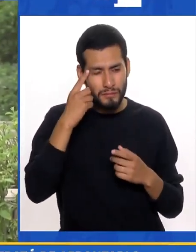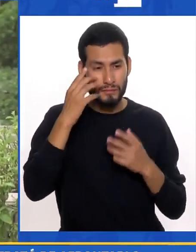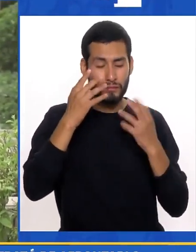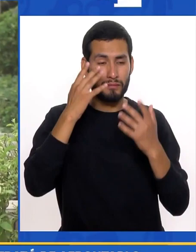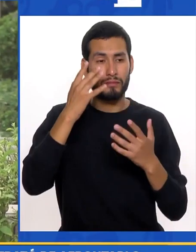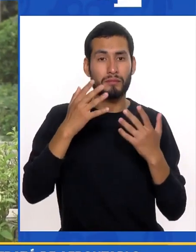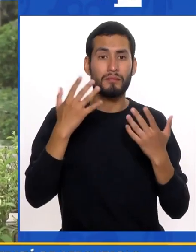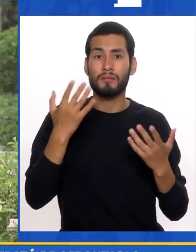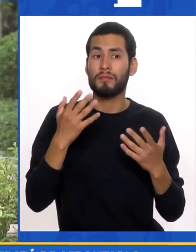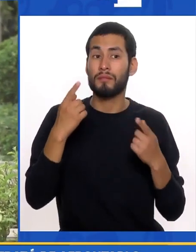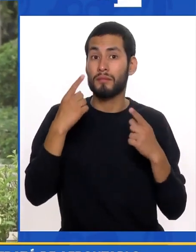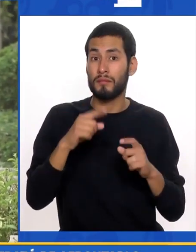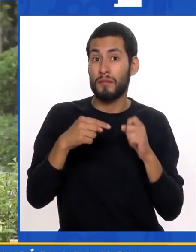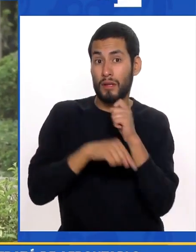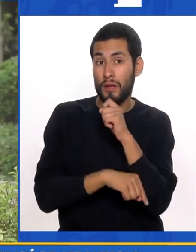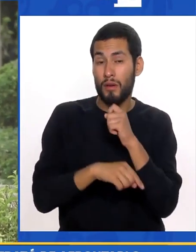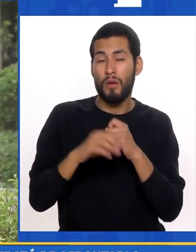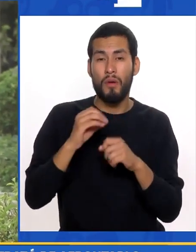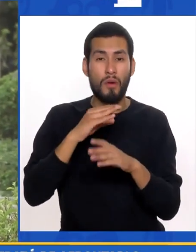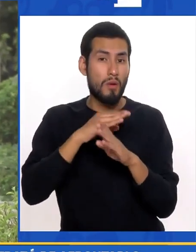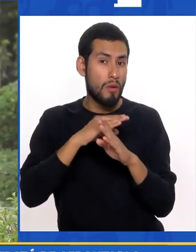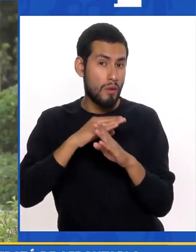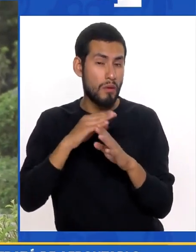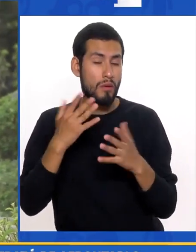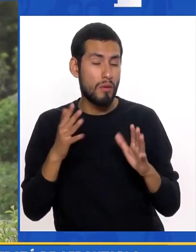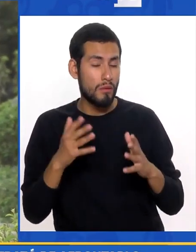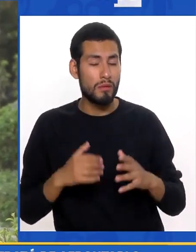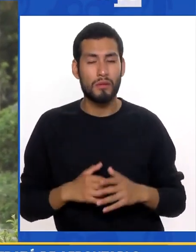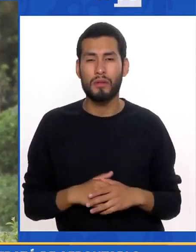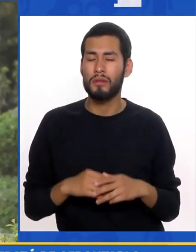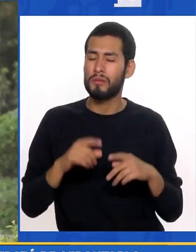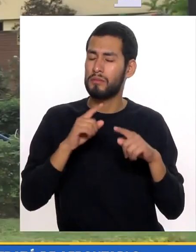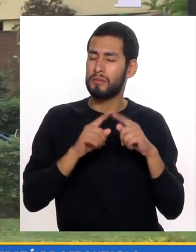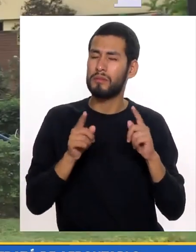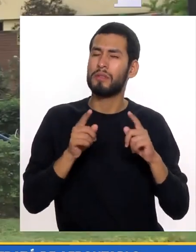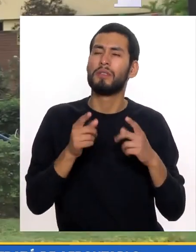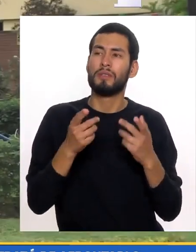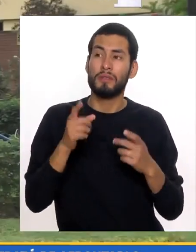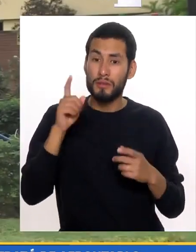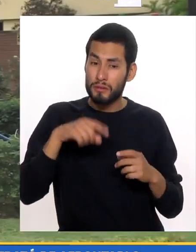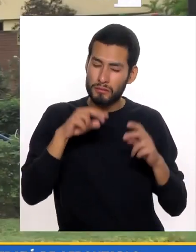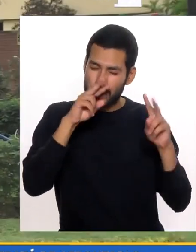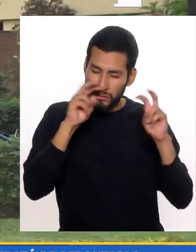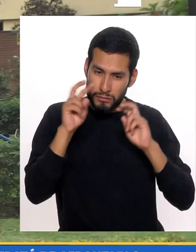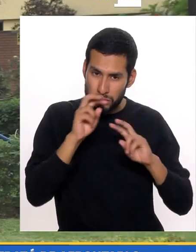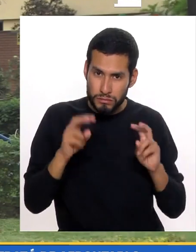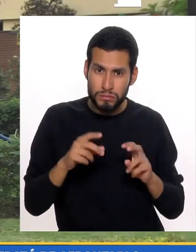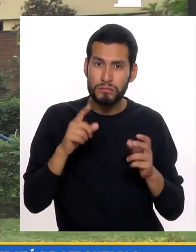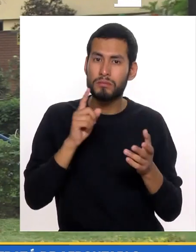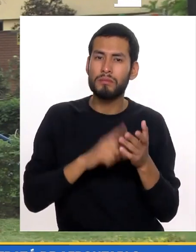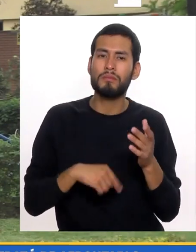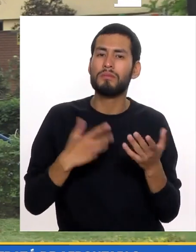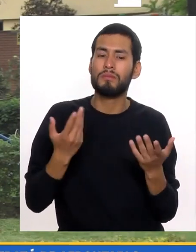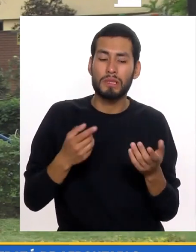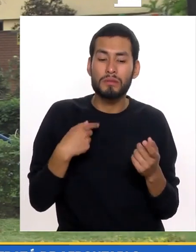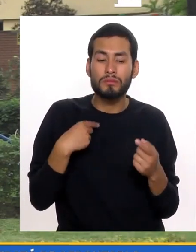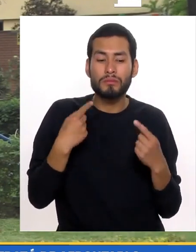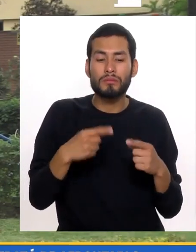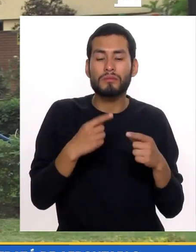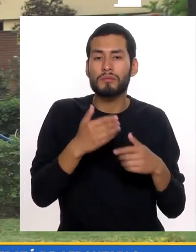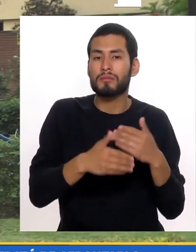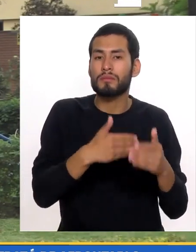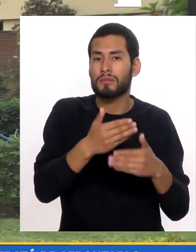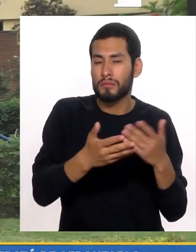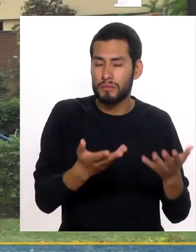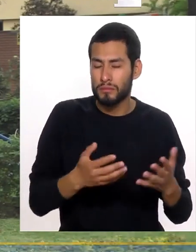Asimilar la situación Porque no se sabe Si va a ser grave O va ser Menos grave Pero si Uno trata de ver A lo que uno Está